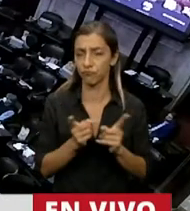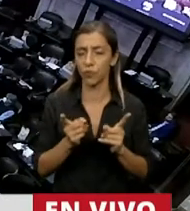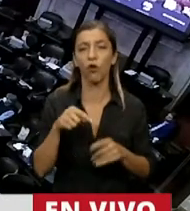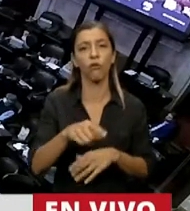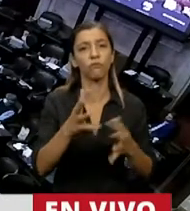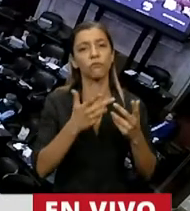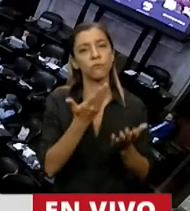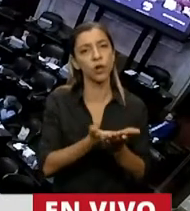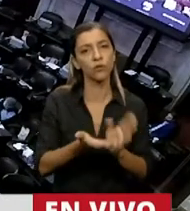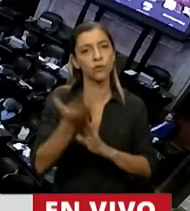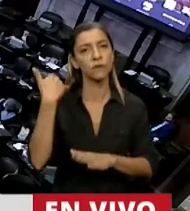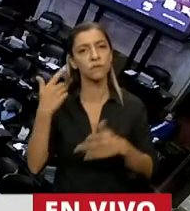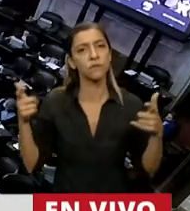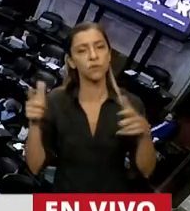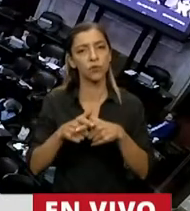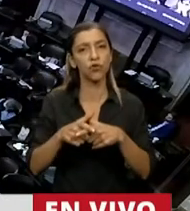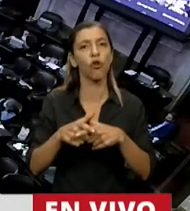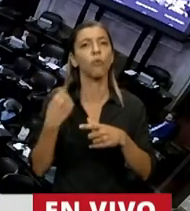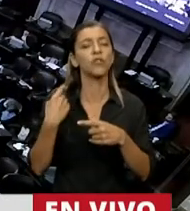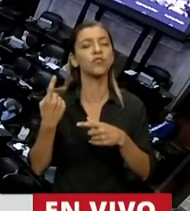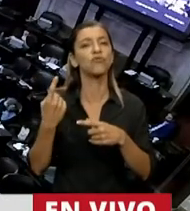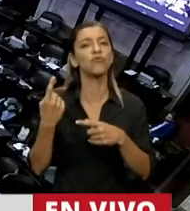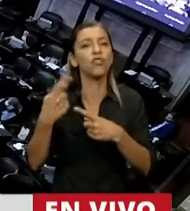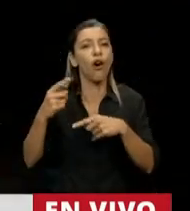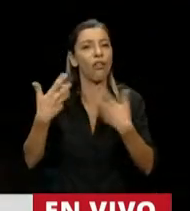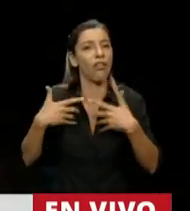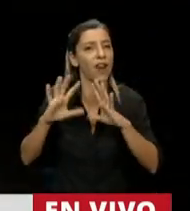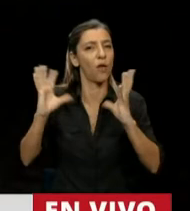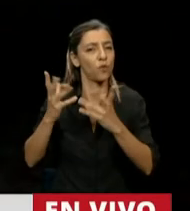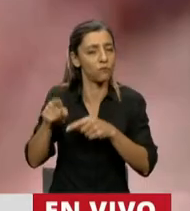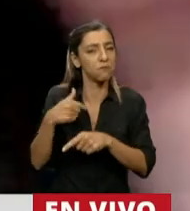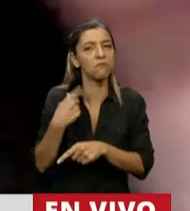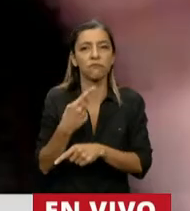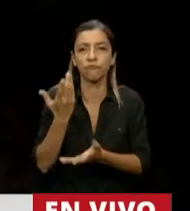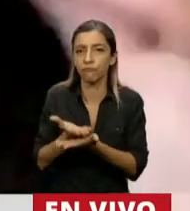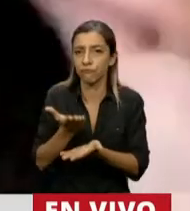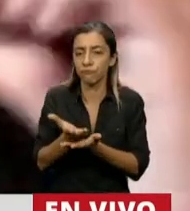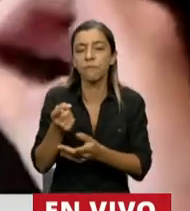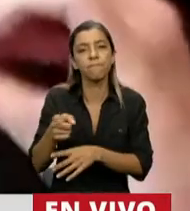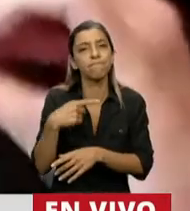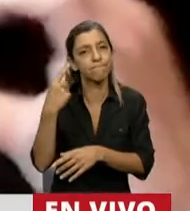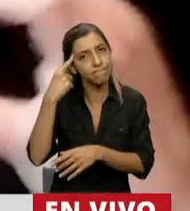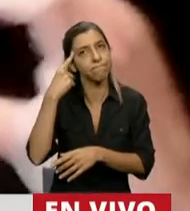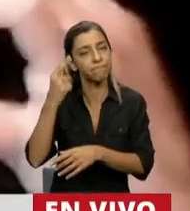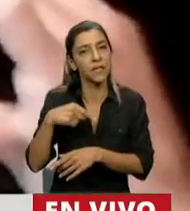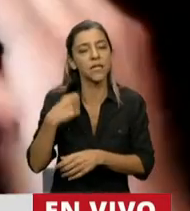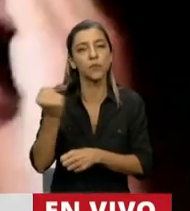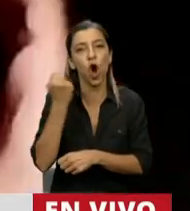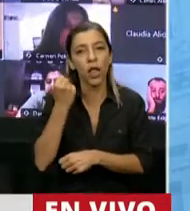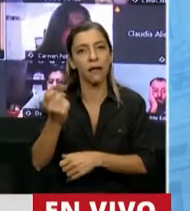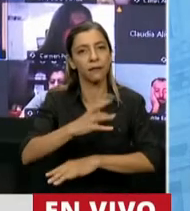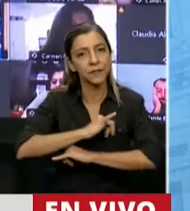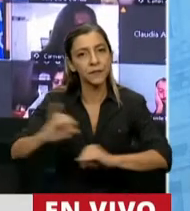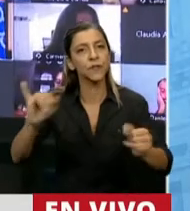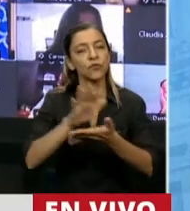fue tratado en la Comisión de Recursos Naturales donde expusimos la importancia de generar una nueva cultura de cuidado del agua en la Argentina.